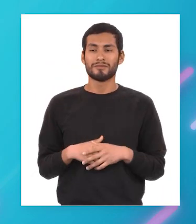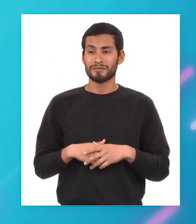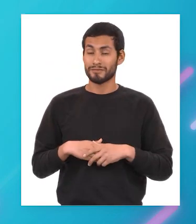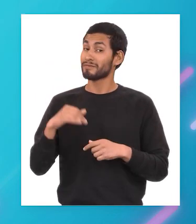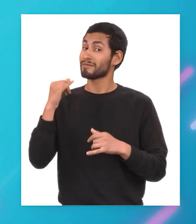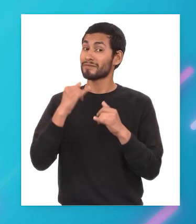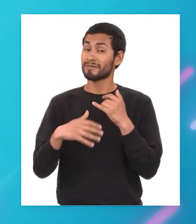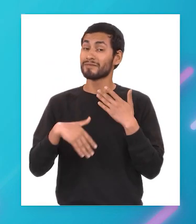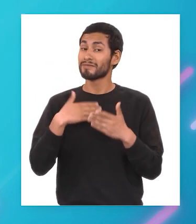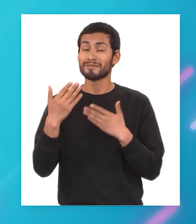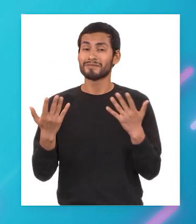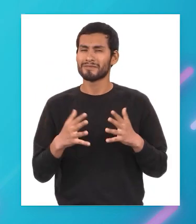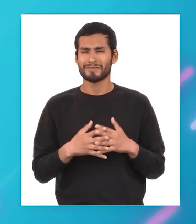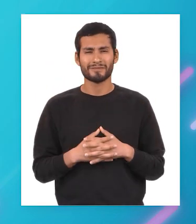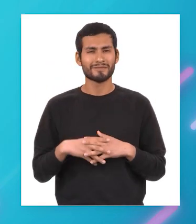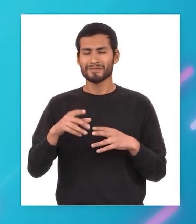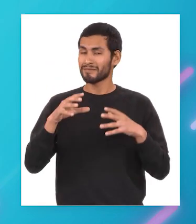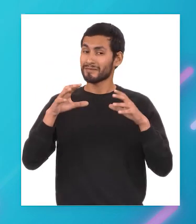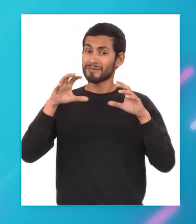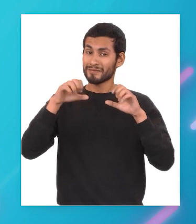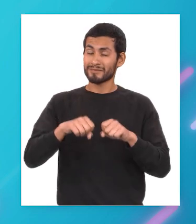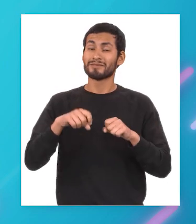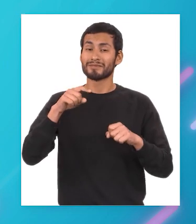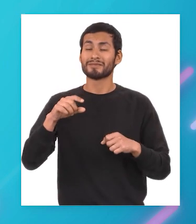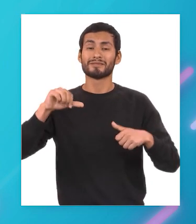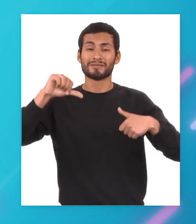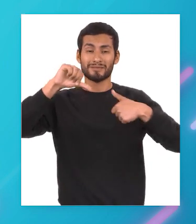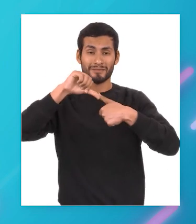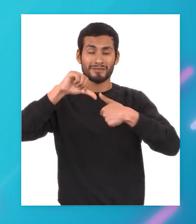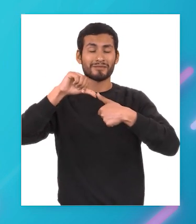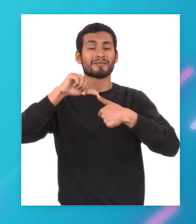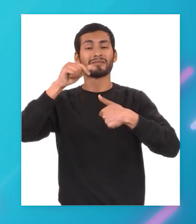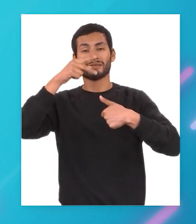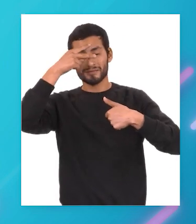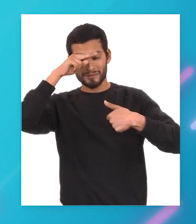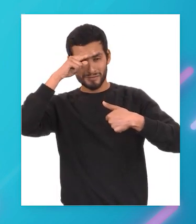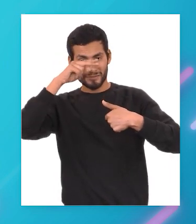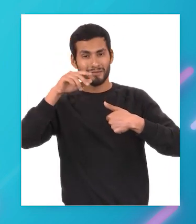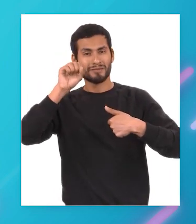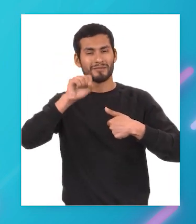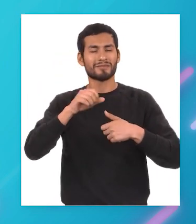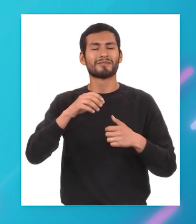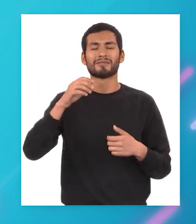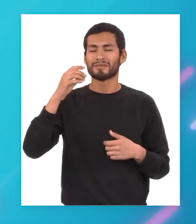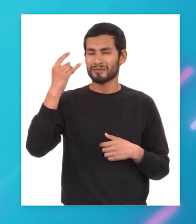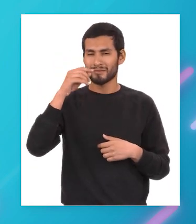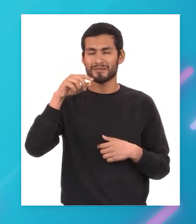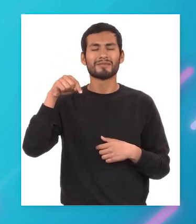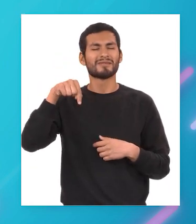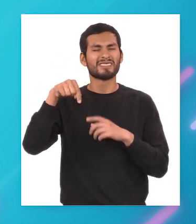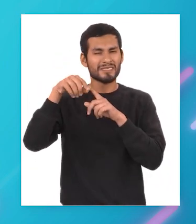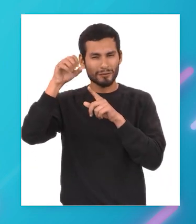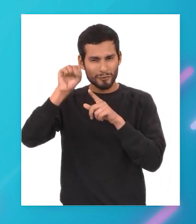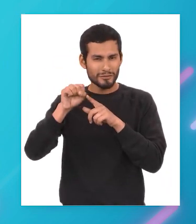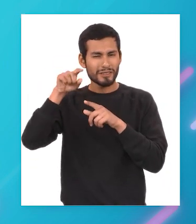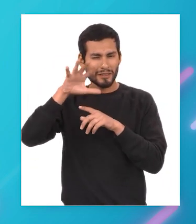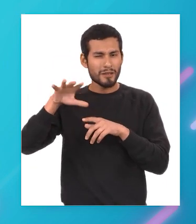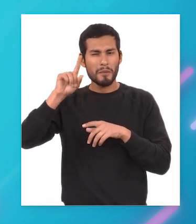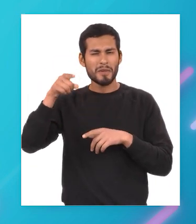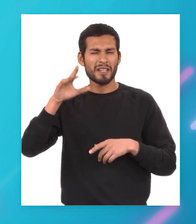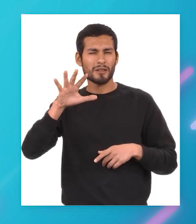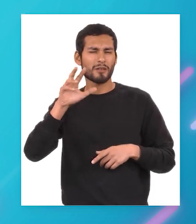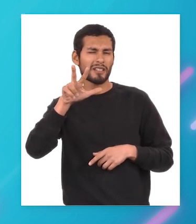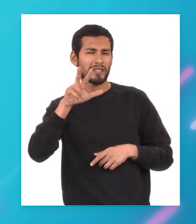pues finalmente hablamos sobre la conquista de centroamérica y méxico el 12 de octubre de 1535